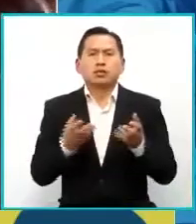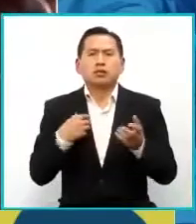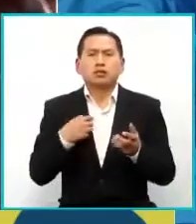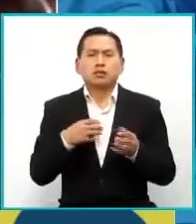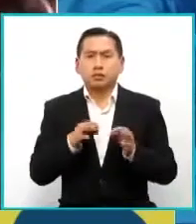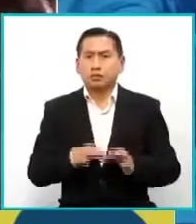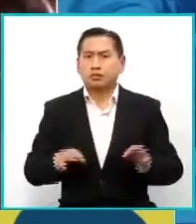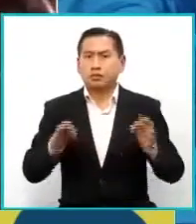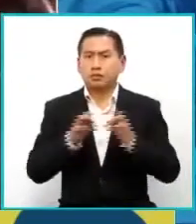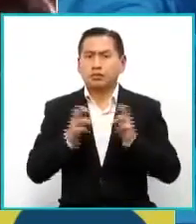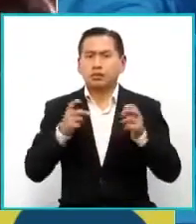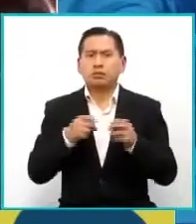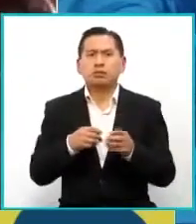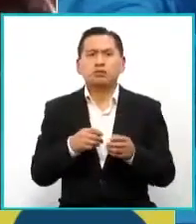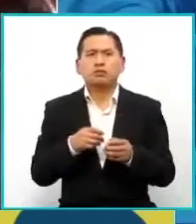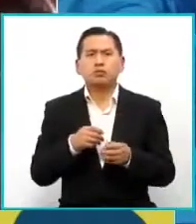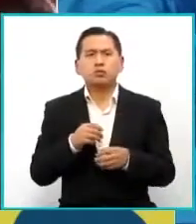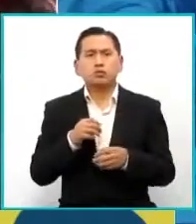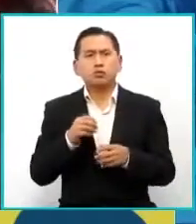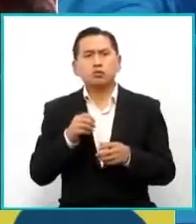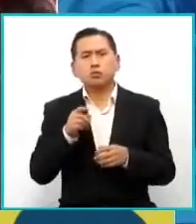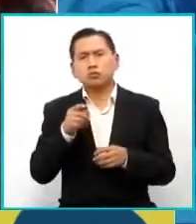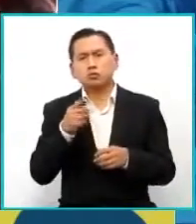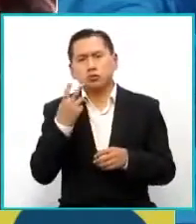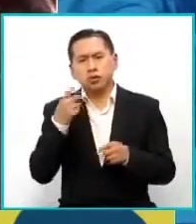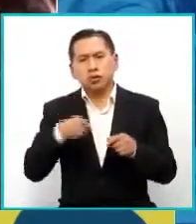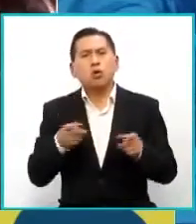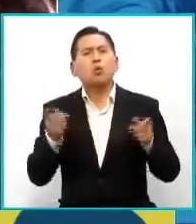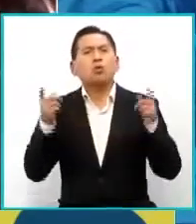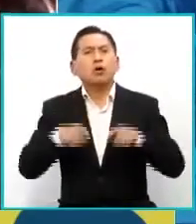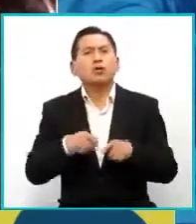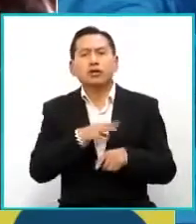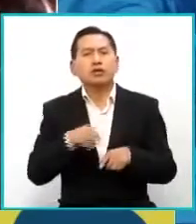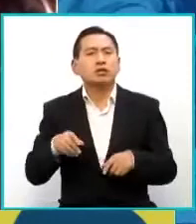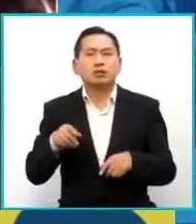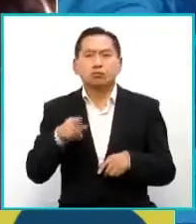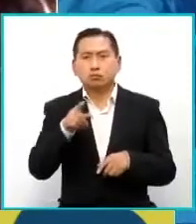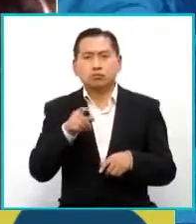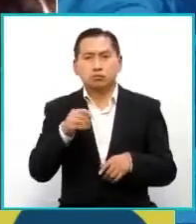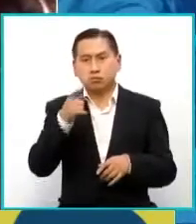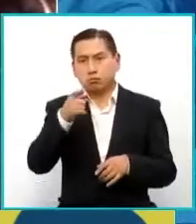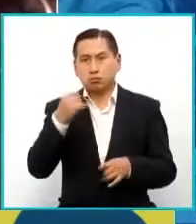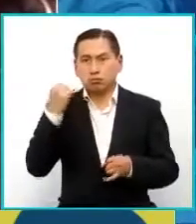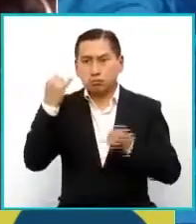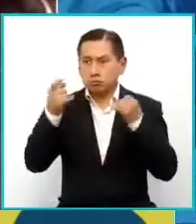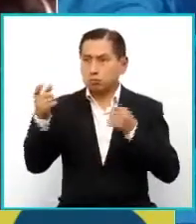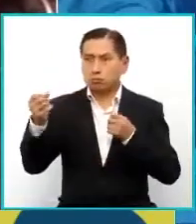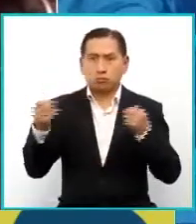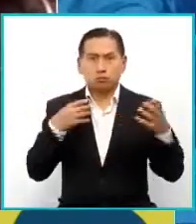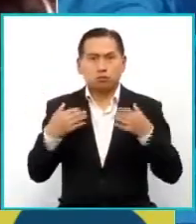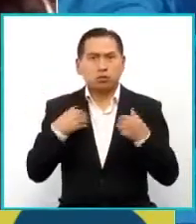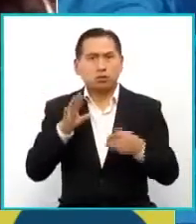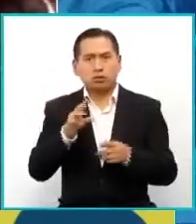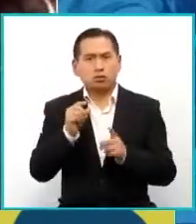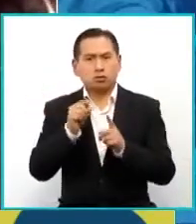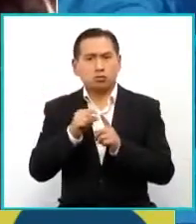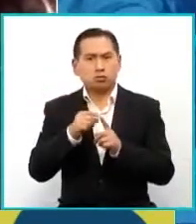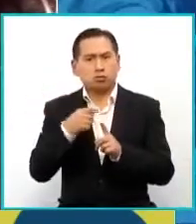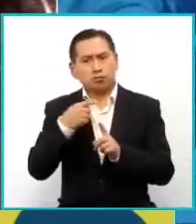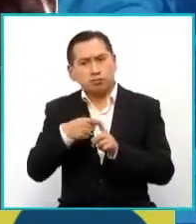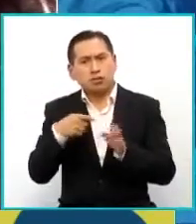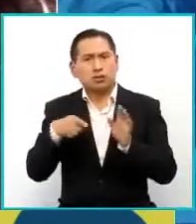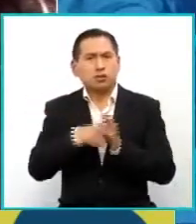saltar al ámbito de cuándo podremos verla acá y cuáles han sido las reacciones que has recibido si has tenido esa posibilidad